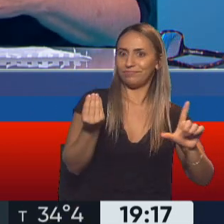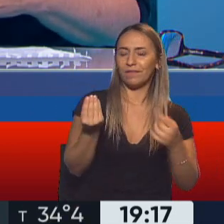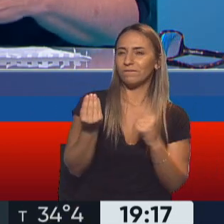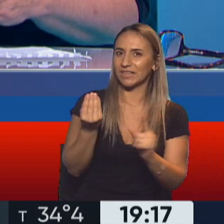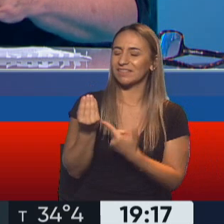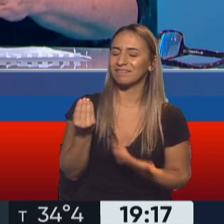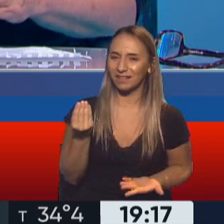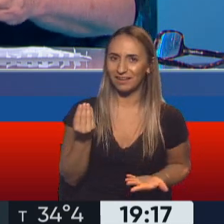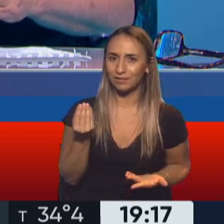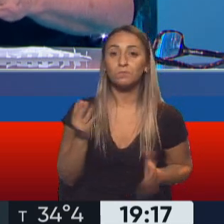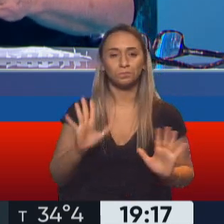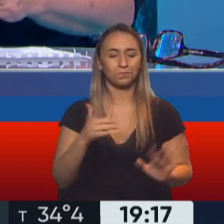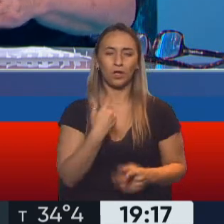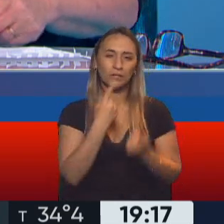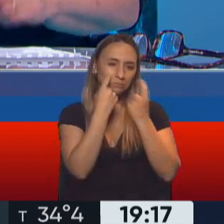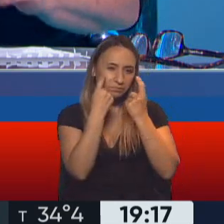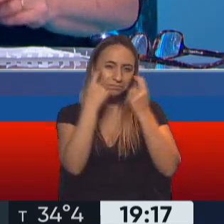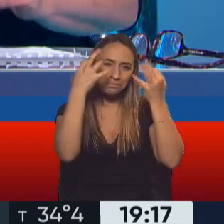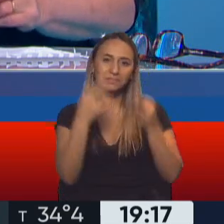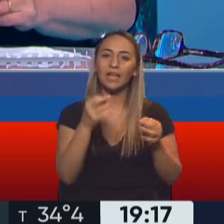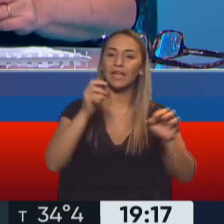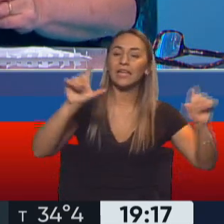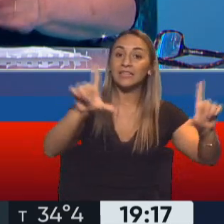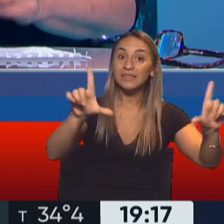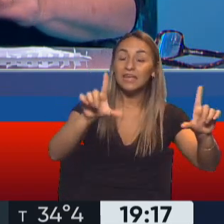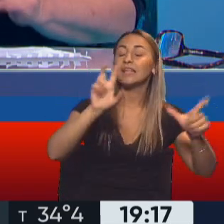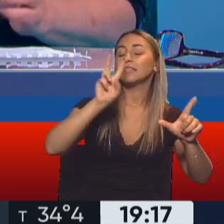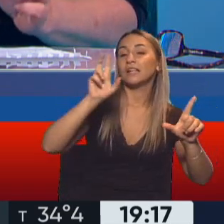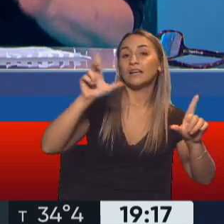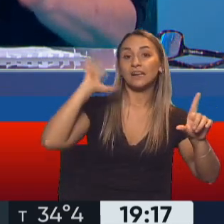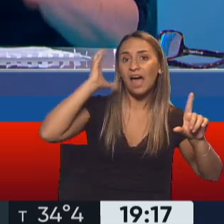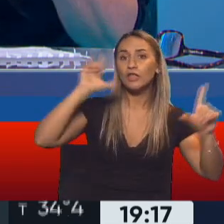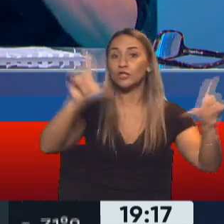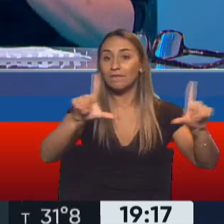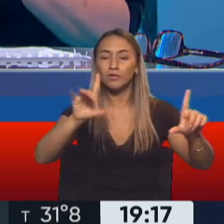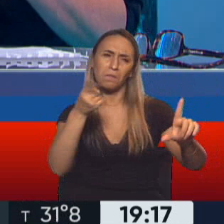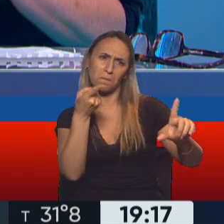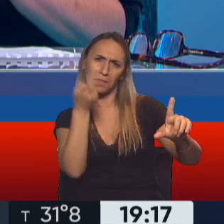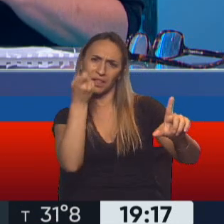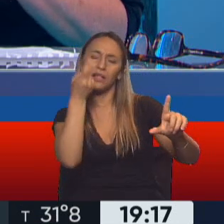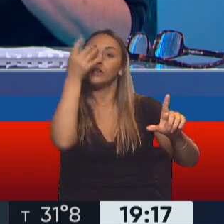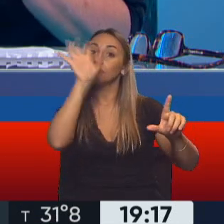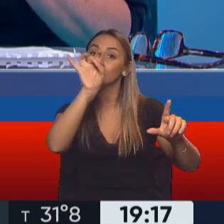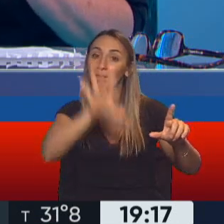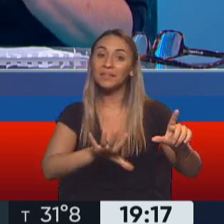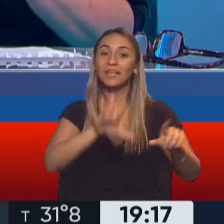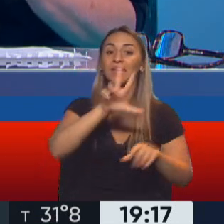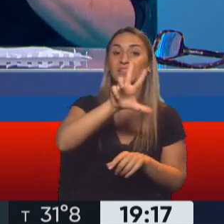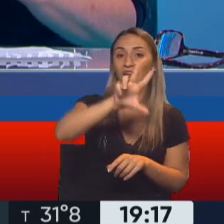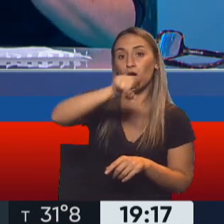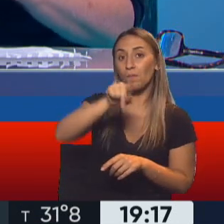monitoreos de noticieros de radio y televisión, detectamos que de las noticias solo un 3,1%